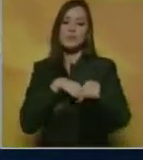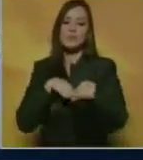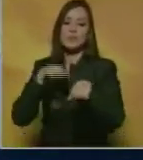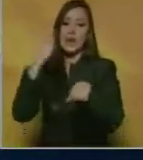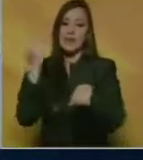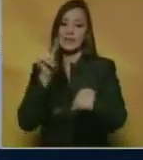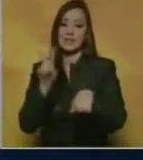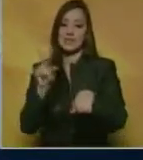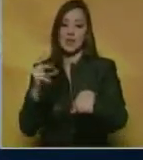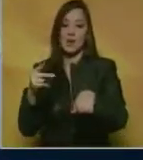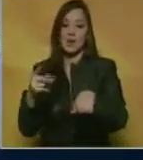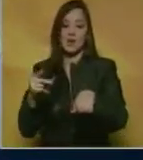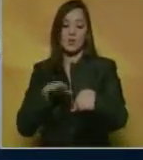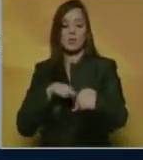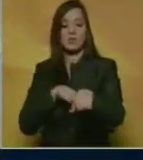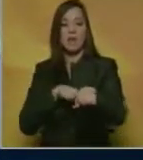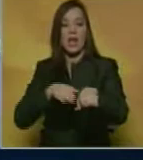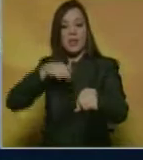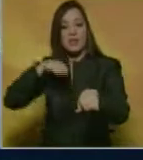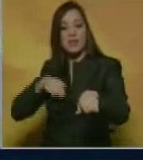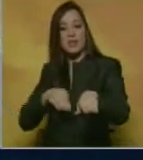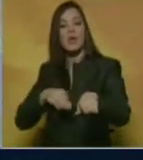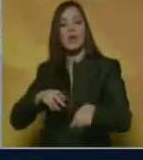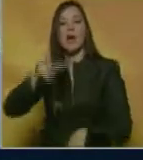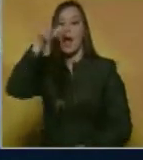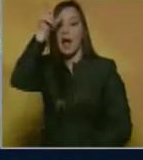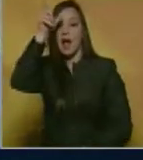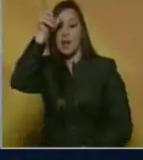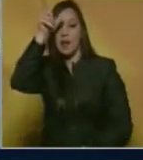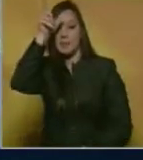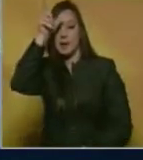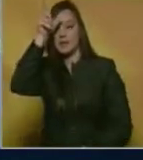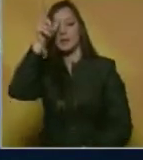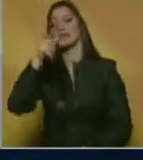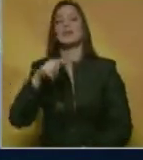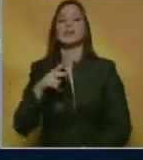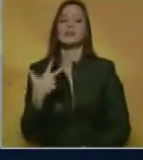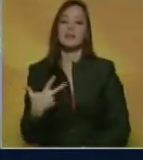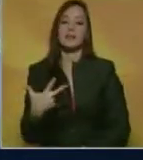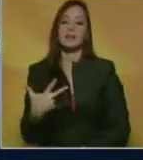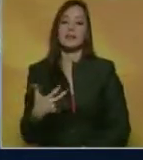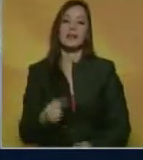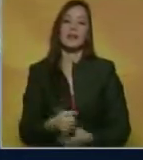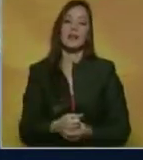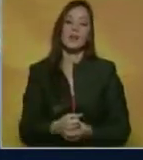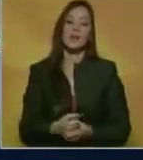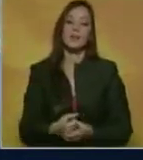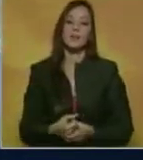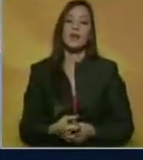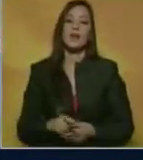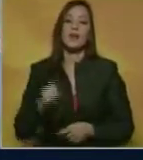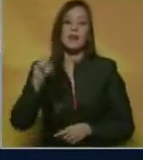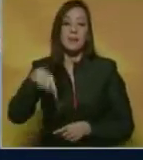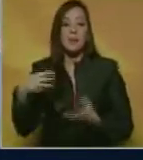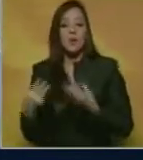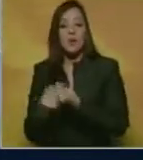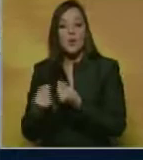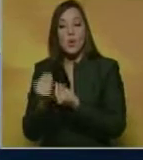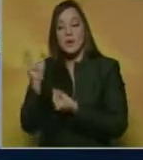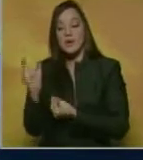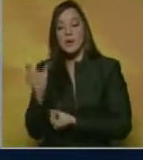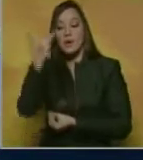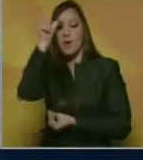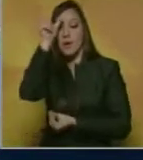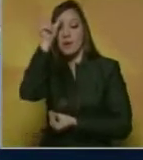tanda de entrenamientos. El alemán Nico Rosberg del equipo de Mercedes culminó tercero y segundo en ambas sesiones mientras que su compañero de equipo